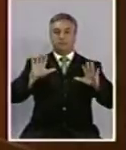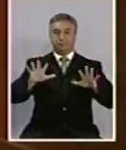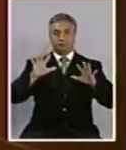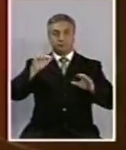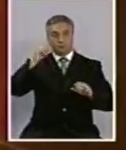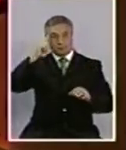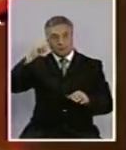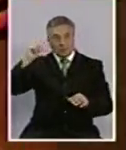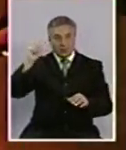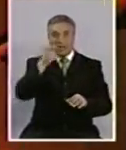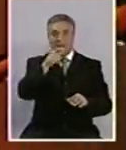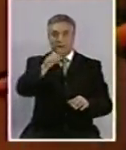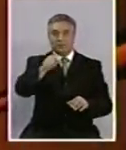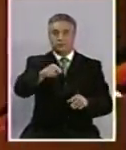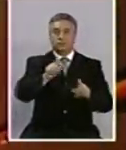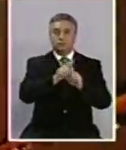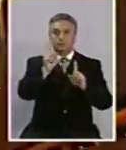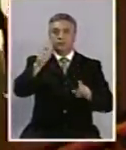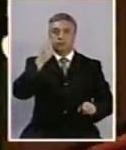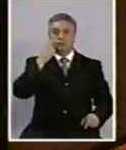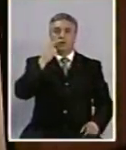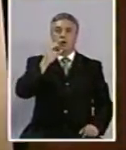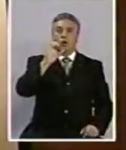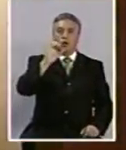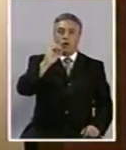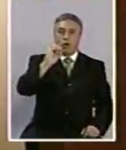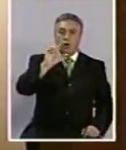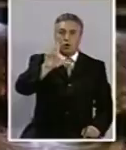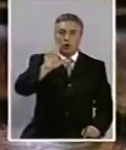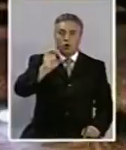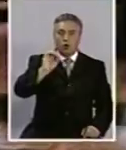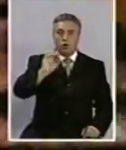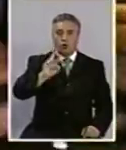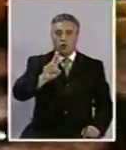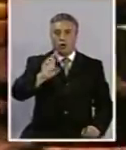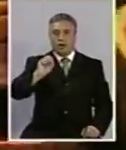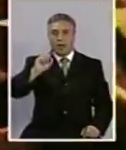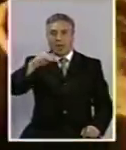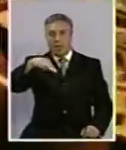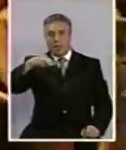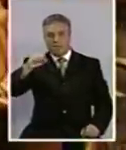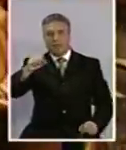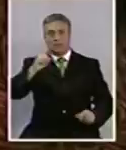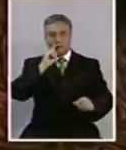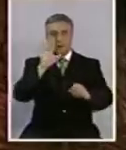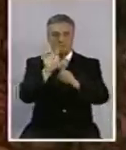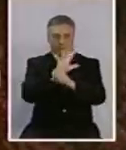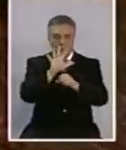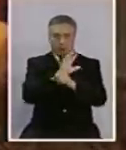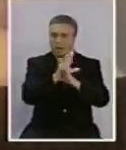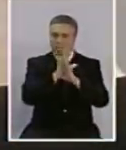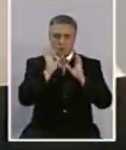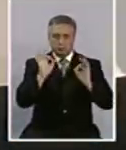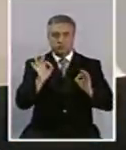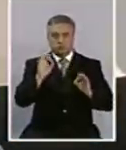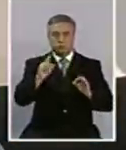Incluso inventaron un sistema que se llamaba el olorama, que un cineasta como John Waters, un cineasta que hacían películas muy freak,